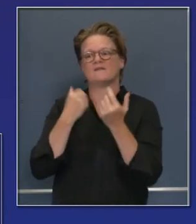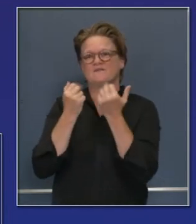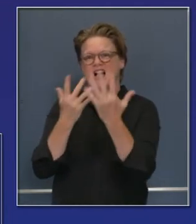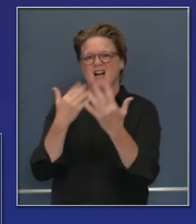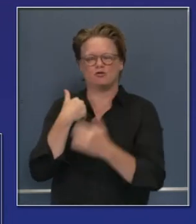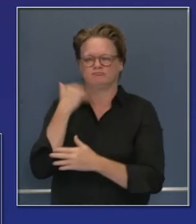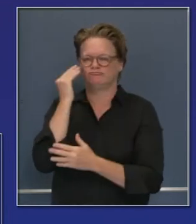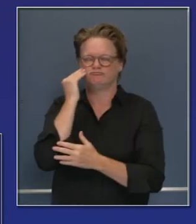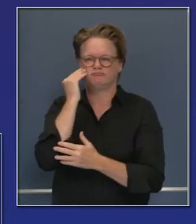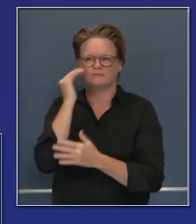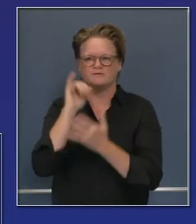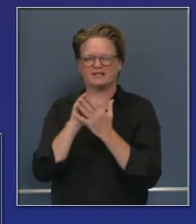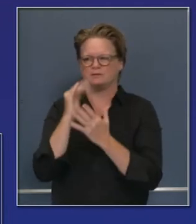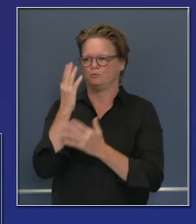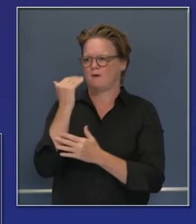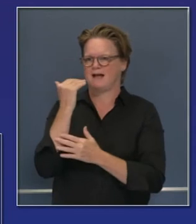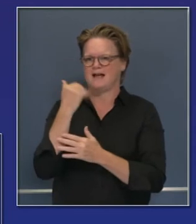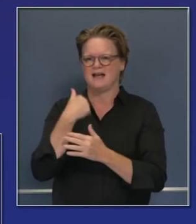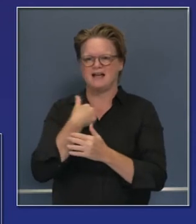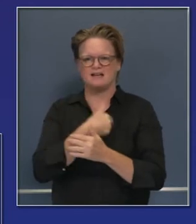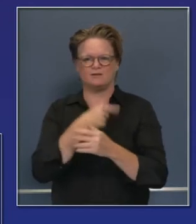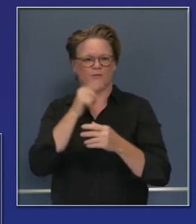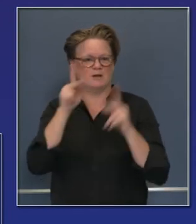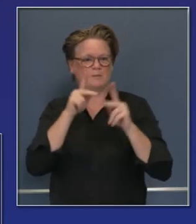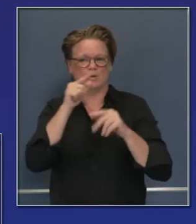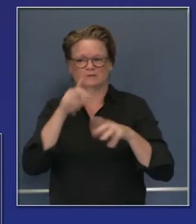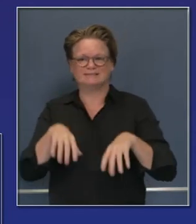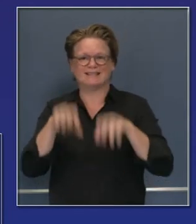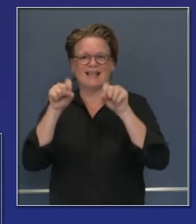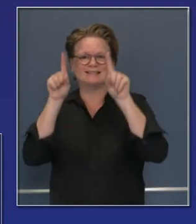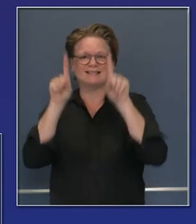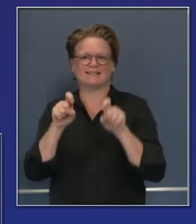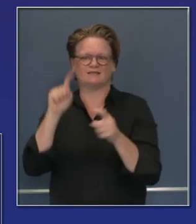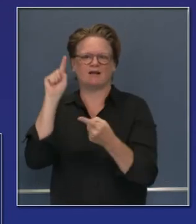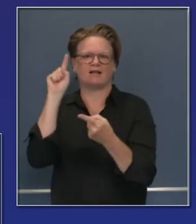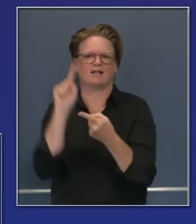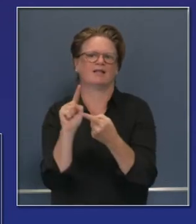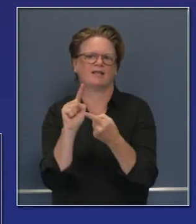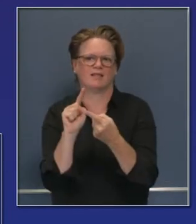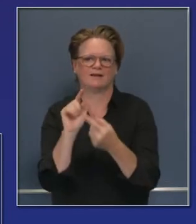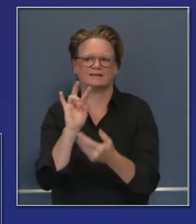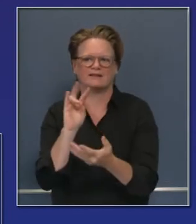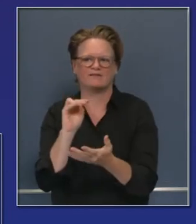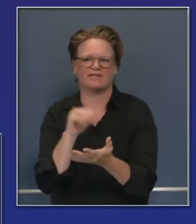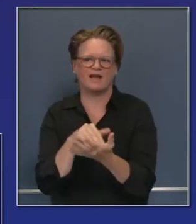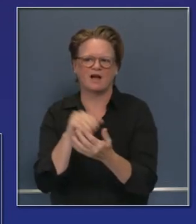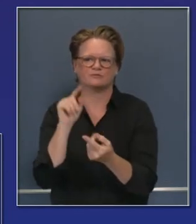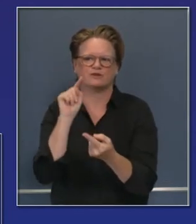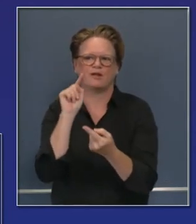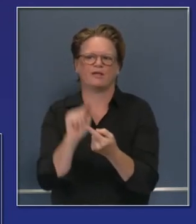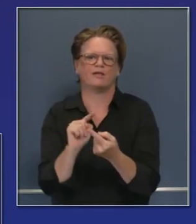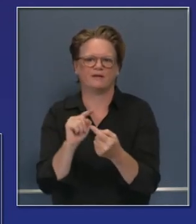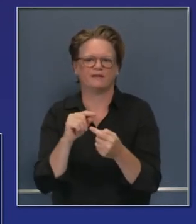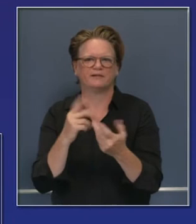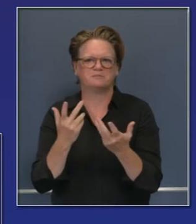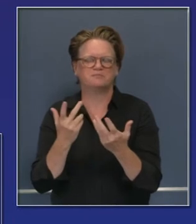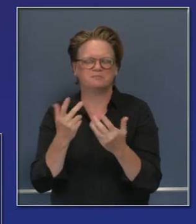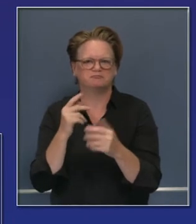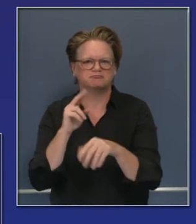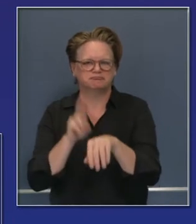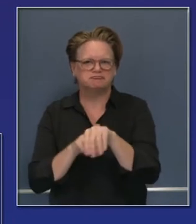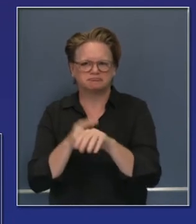ha causado un impacto sobre el número de pruebas diagnósticas pero sin embargo estamos viendo a pesar de que los números son seis mil casos